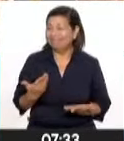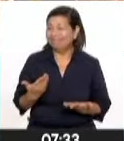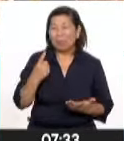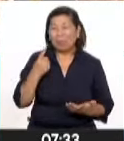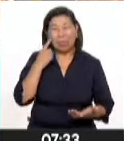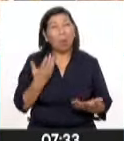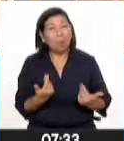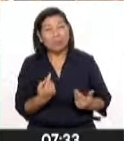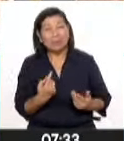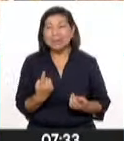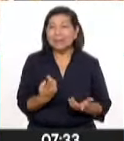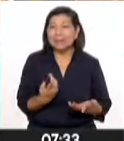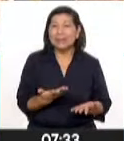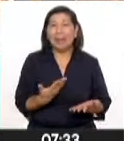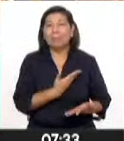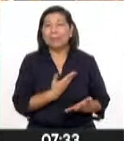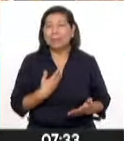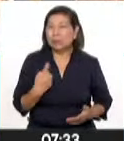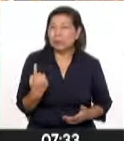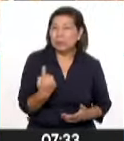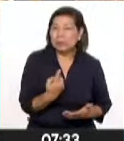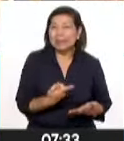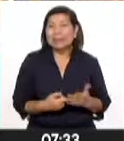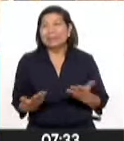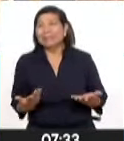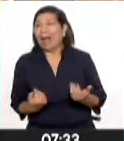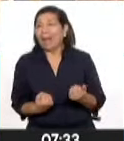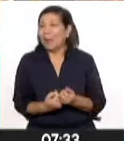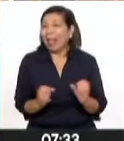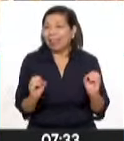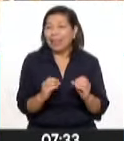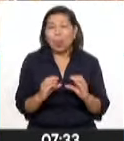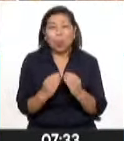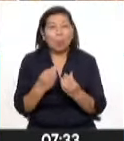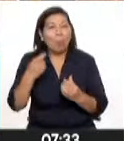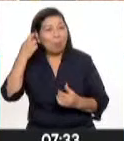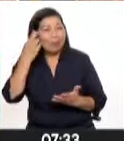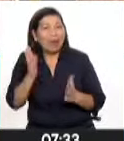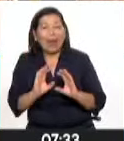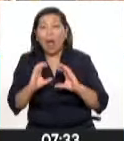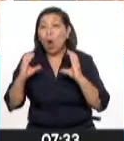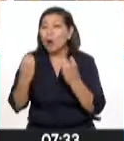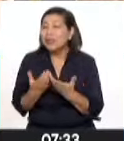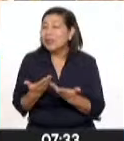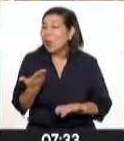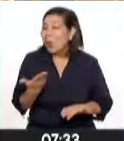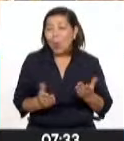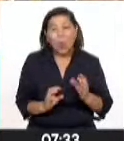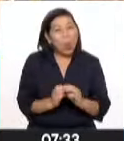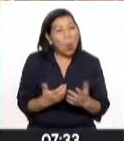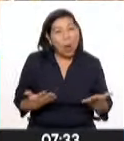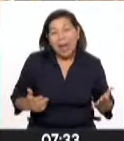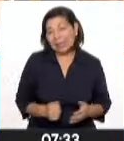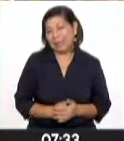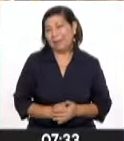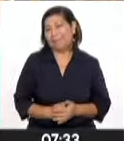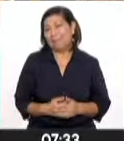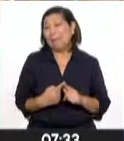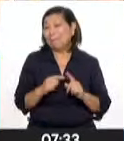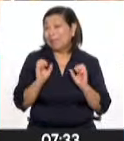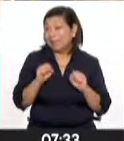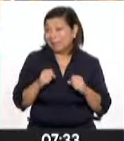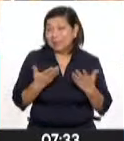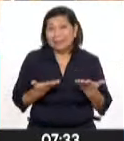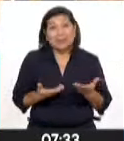mayor contenido político antes que judicial. La verdad que la